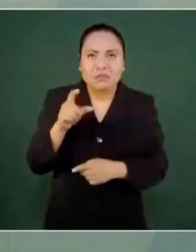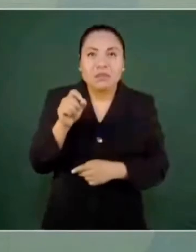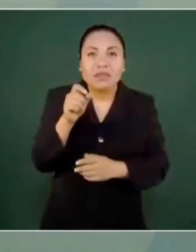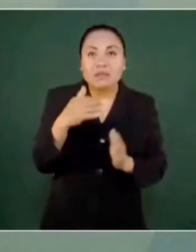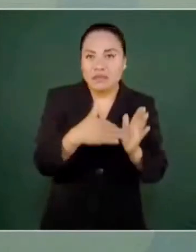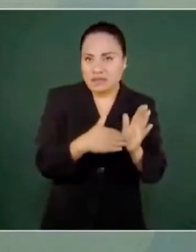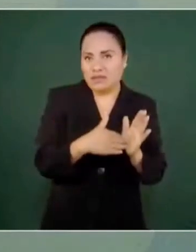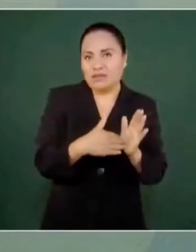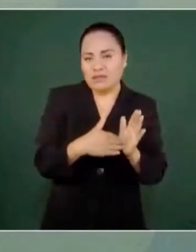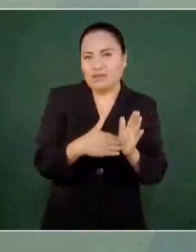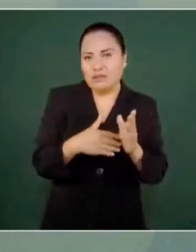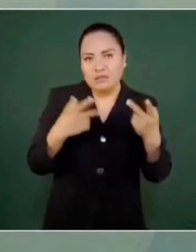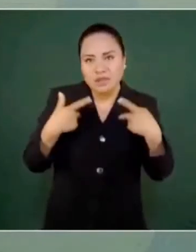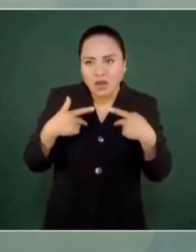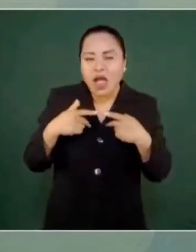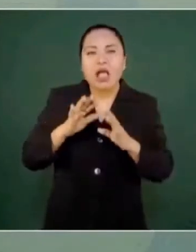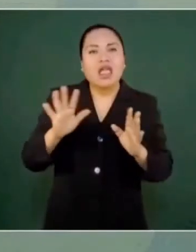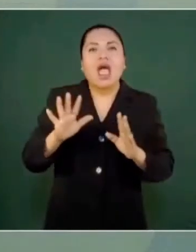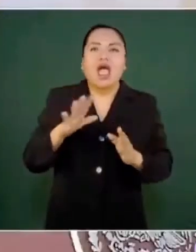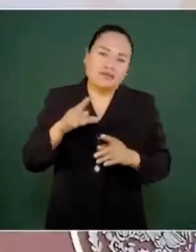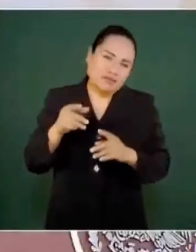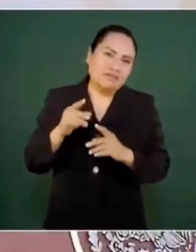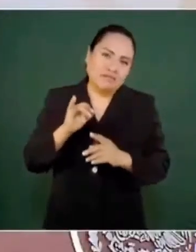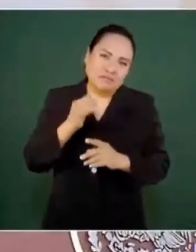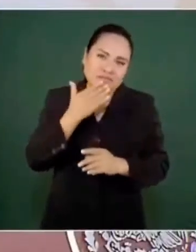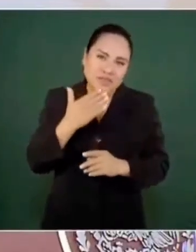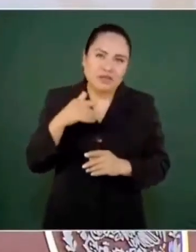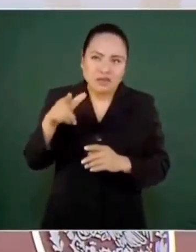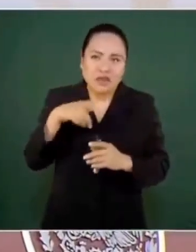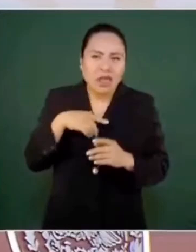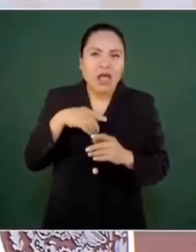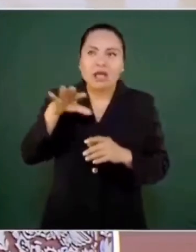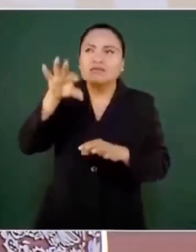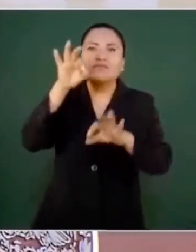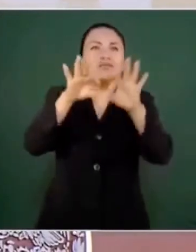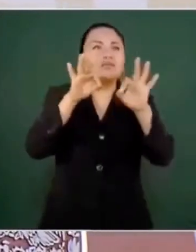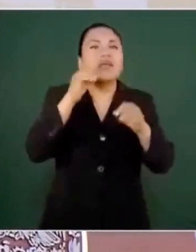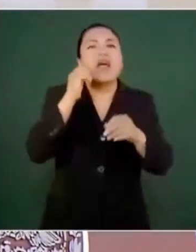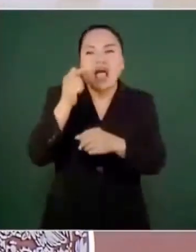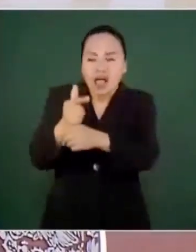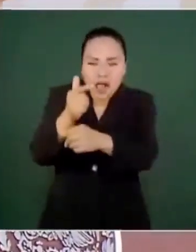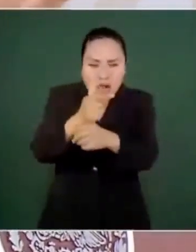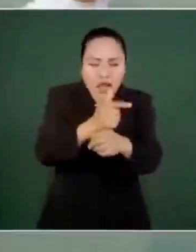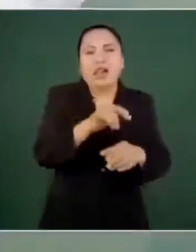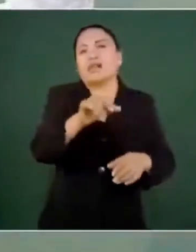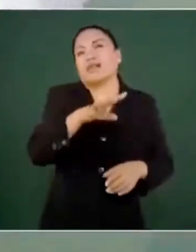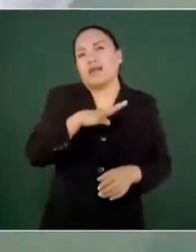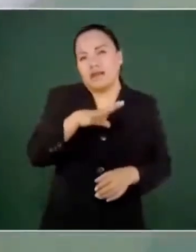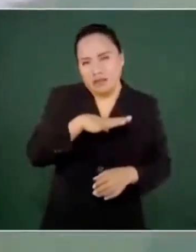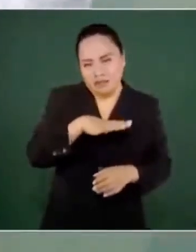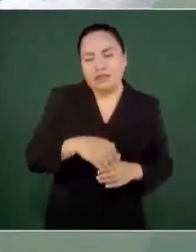pero como hay temporada